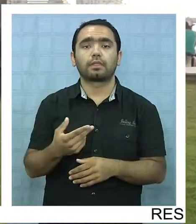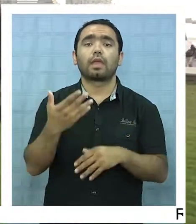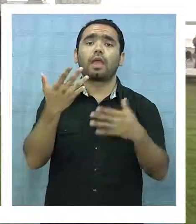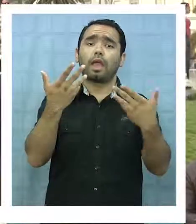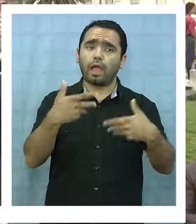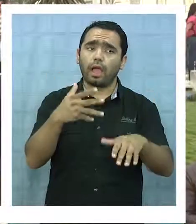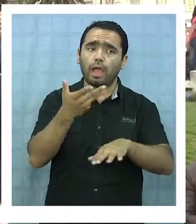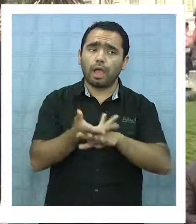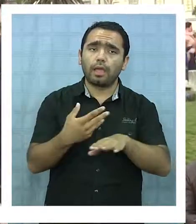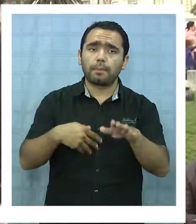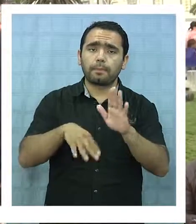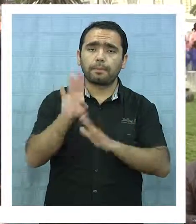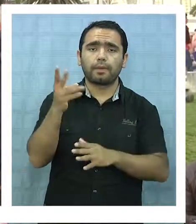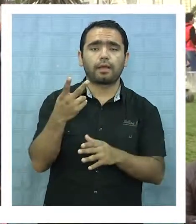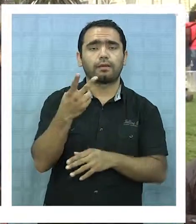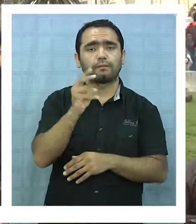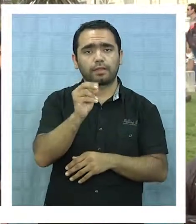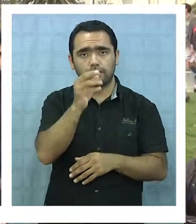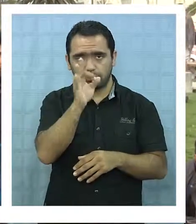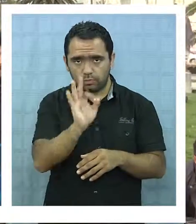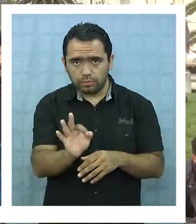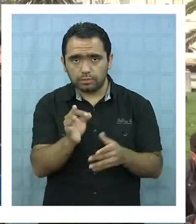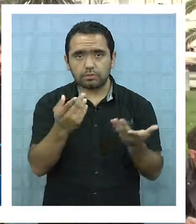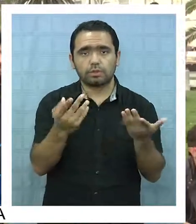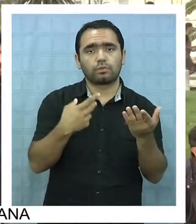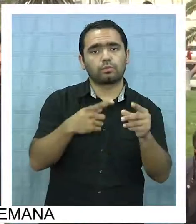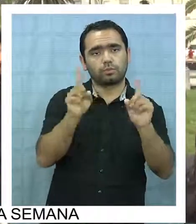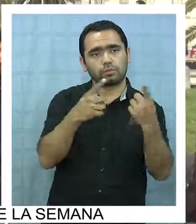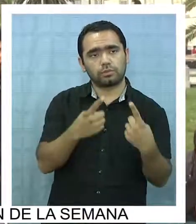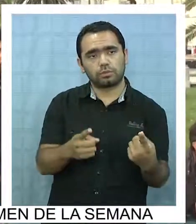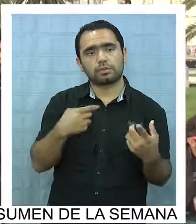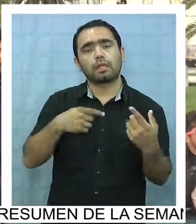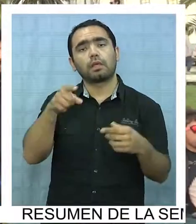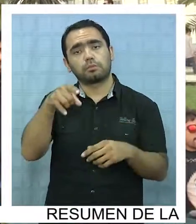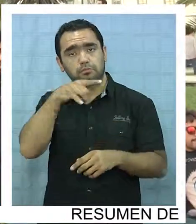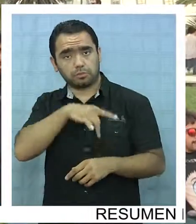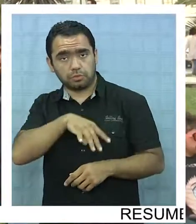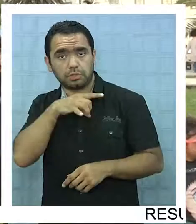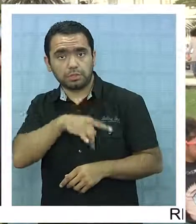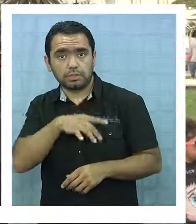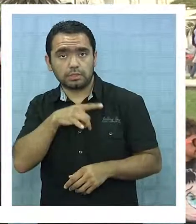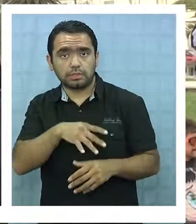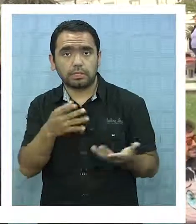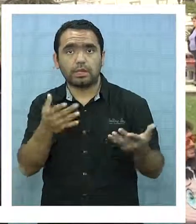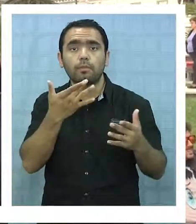nacional, me parece por ejemplo que en Rayos como Futuro están tocando más música chilena, lo que es bueno.